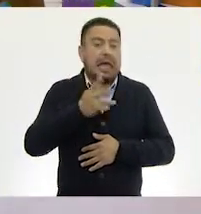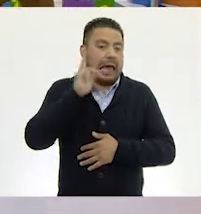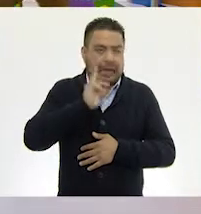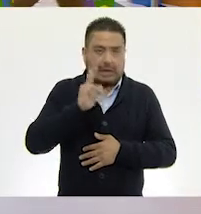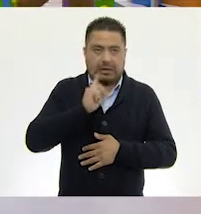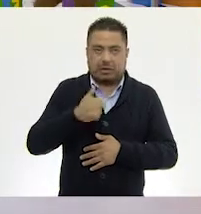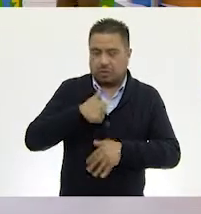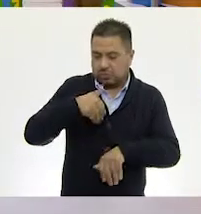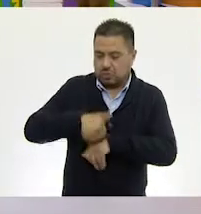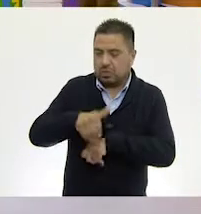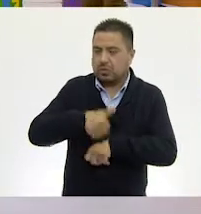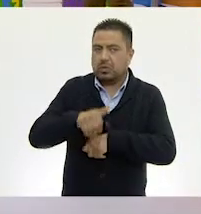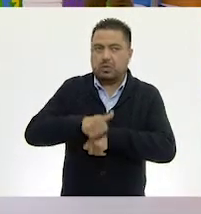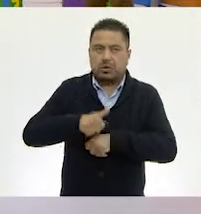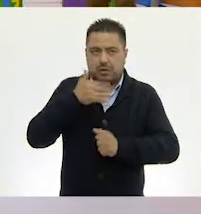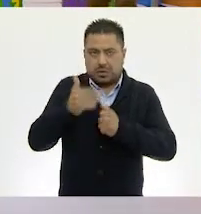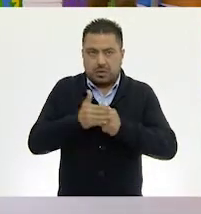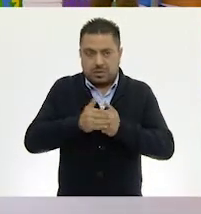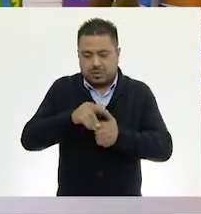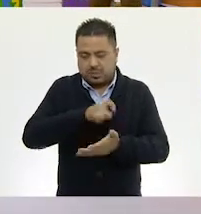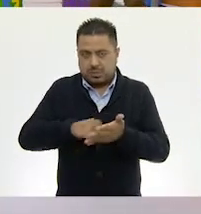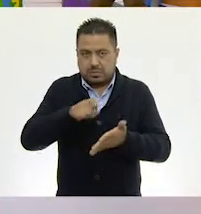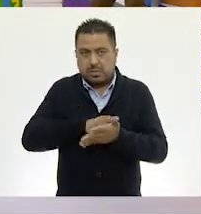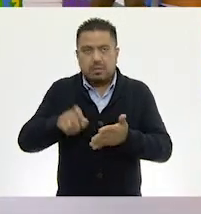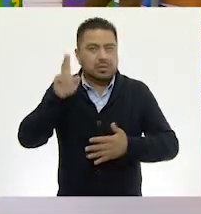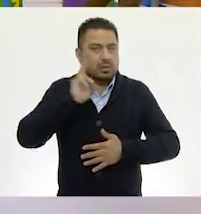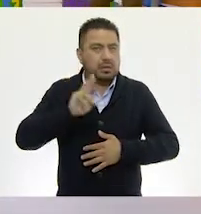¿Qué número me sale a mí para la siguiente compra?